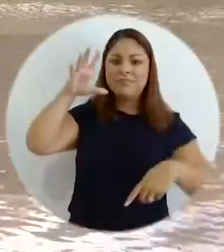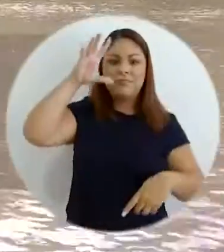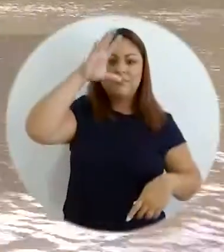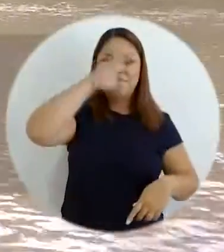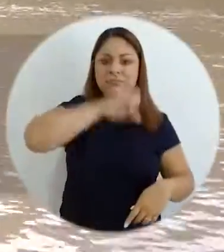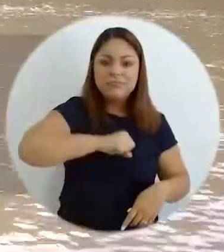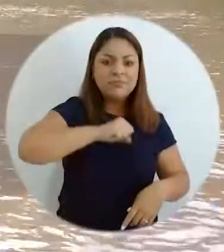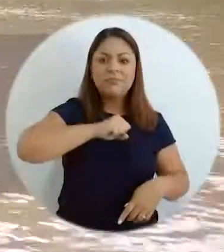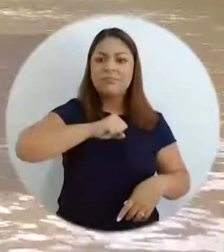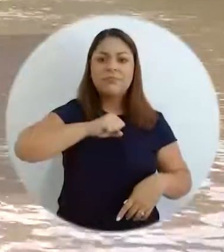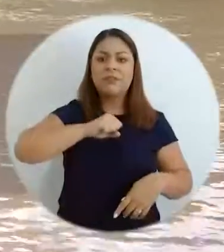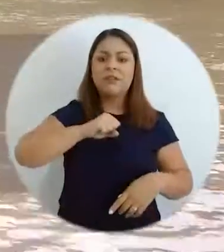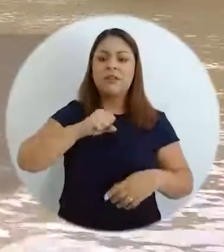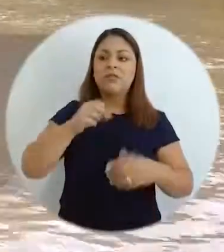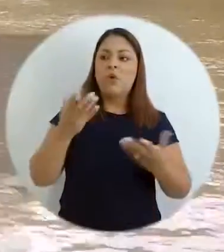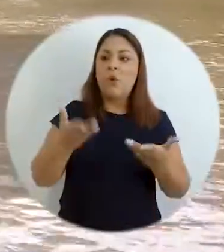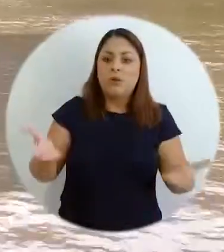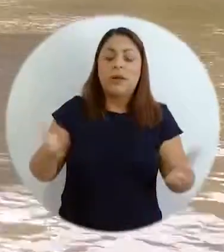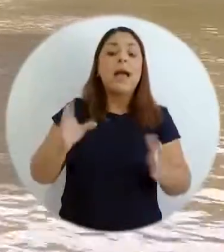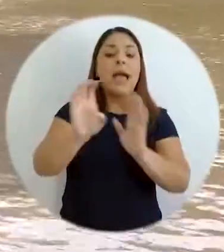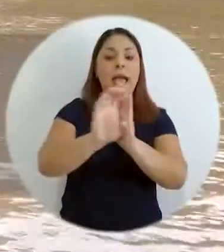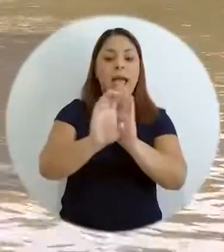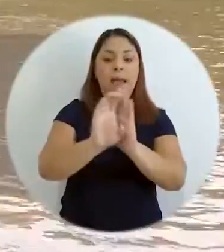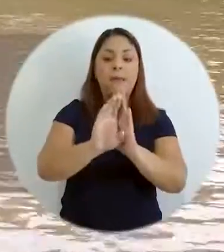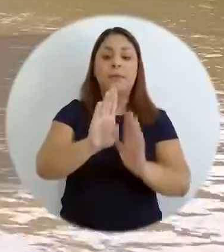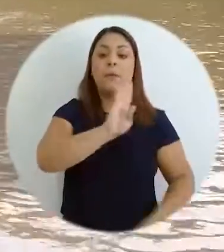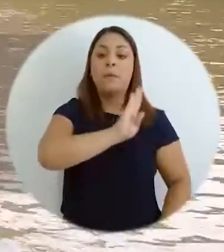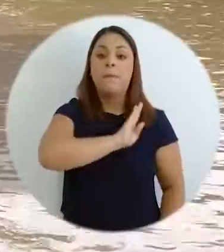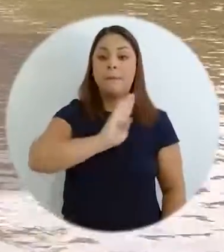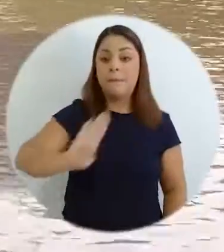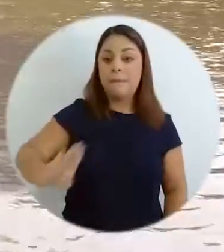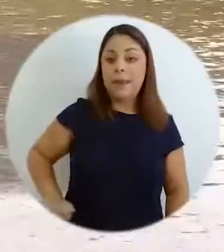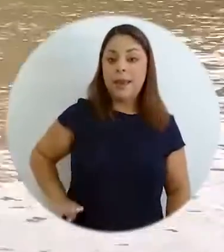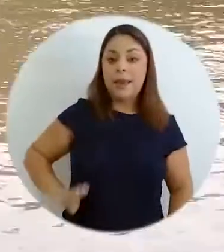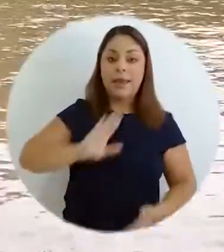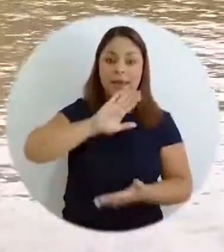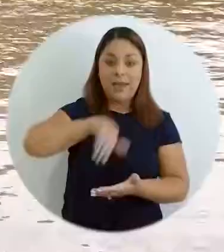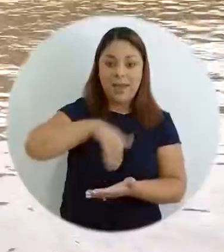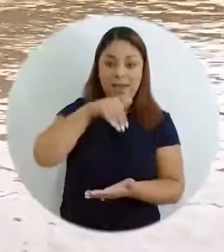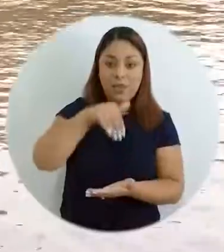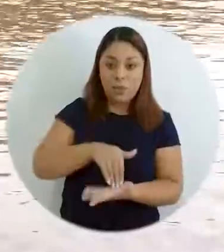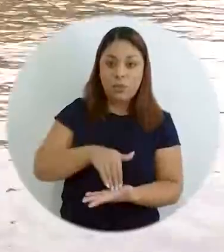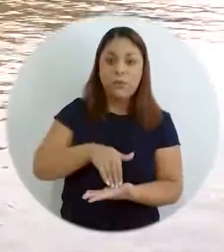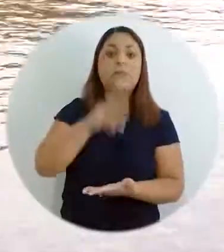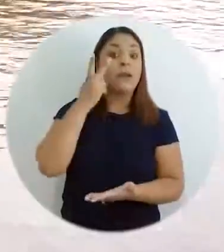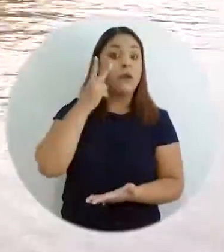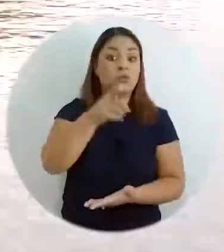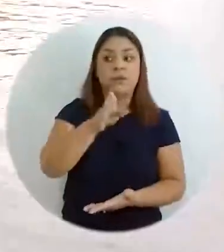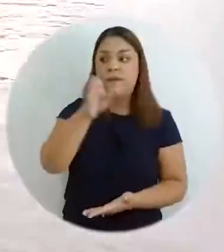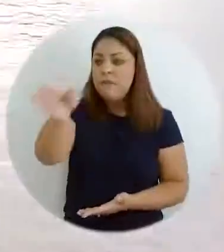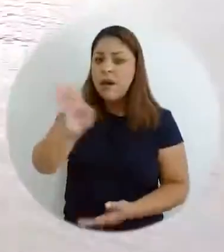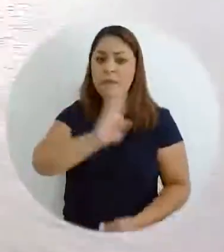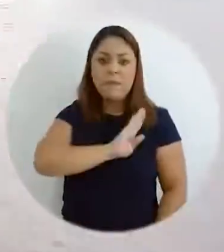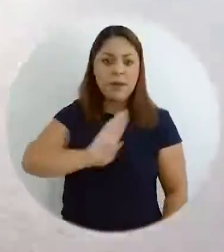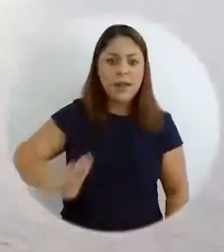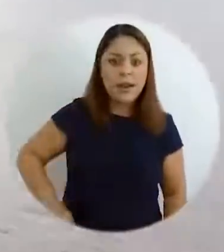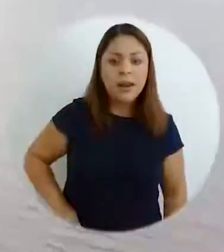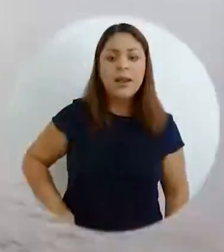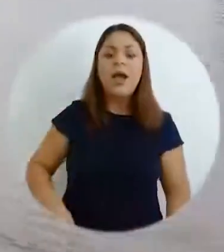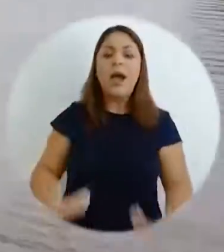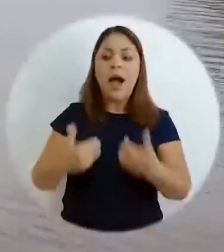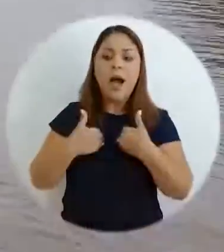usted encuentra un cantón como Belén, donde Belén es... Mire, en Belén usted encuentra los